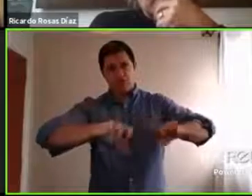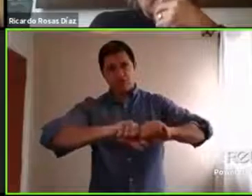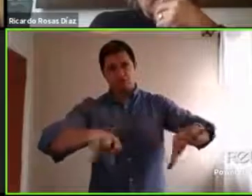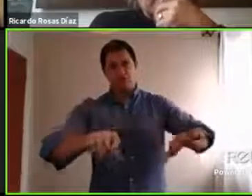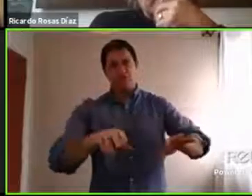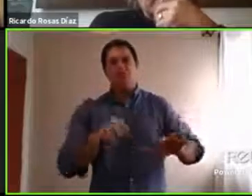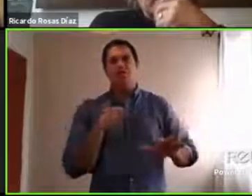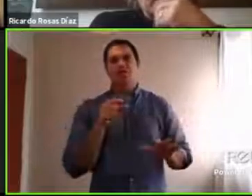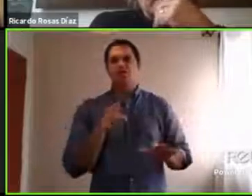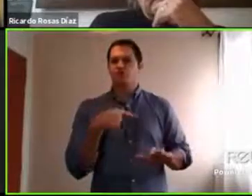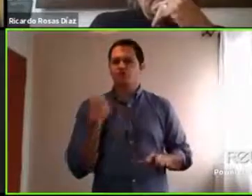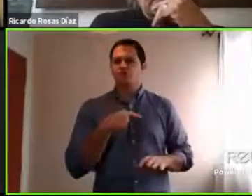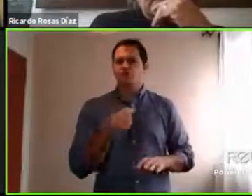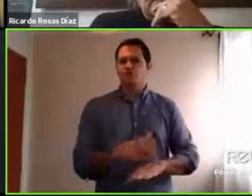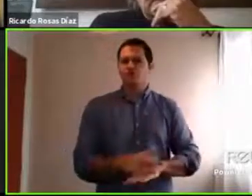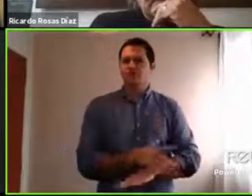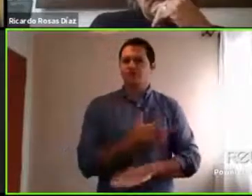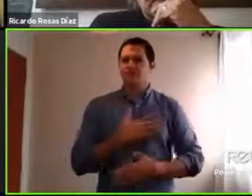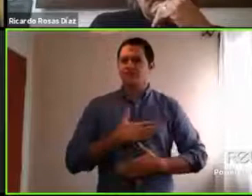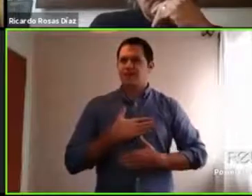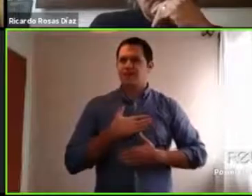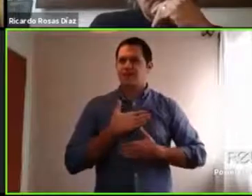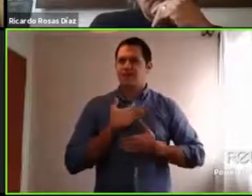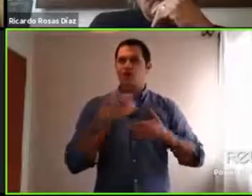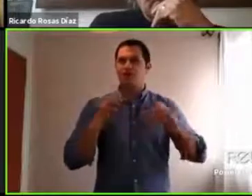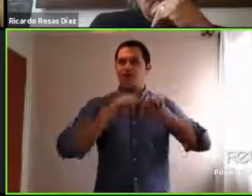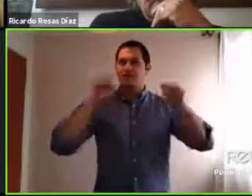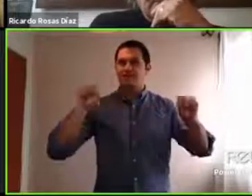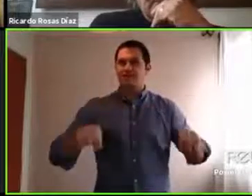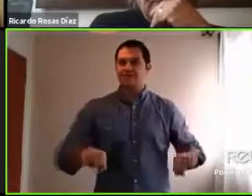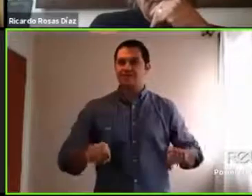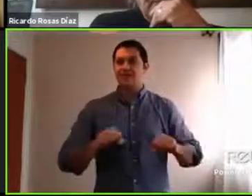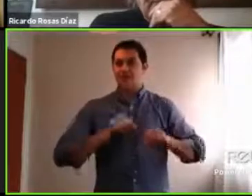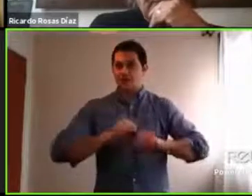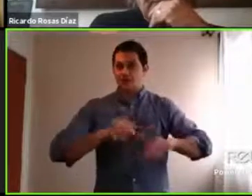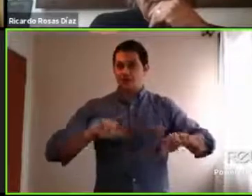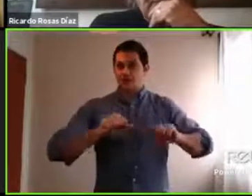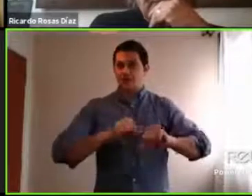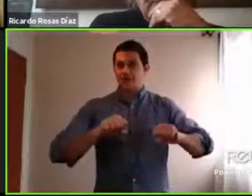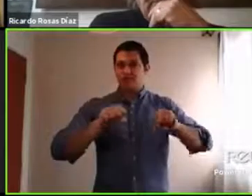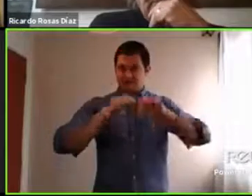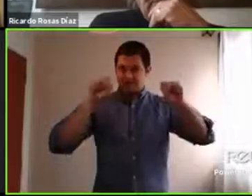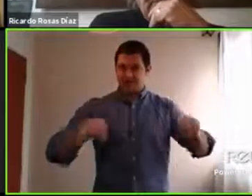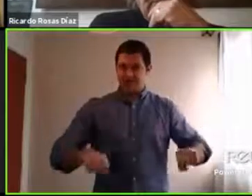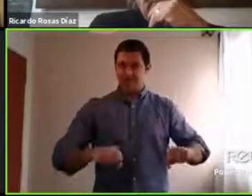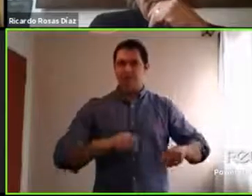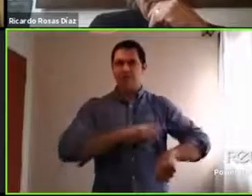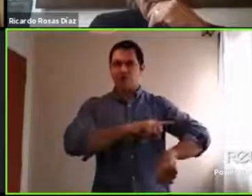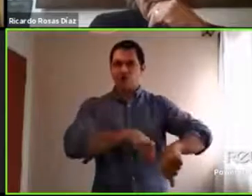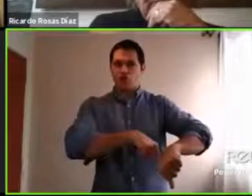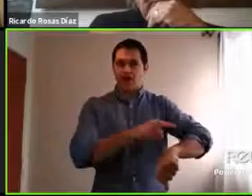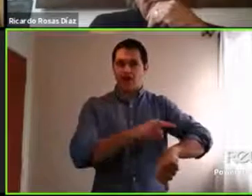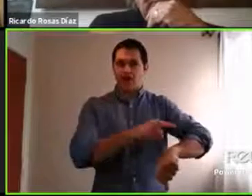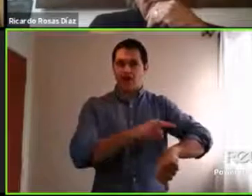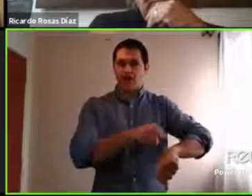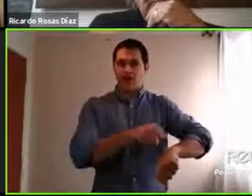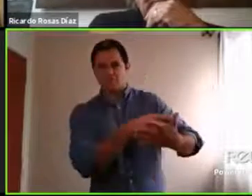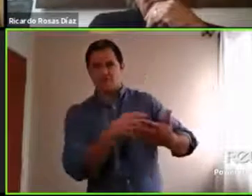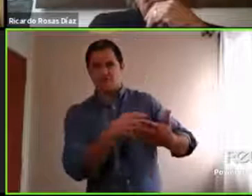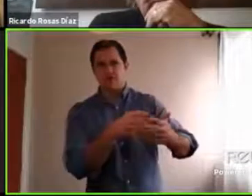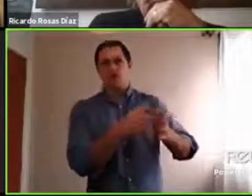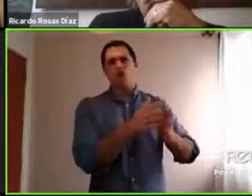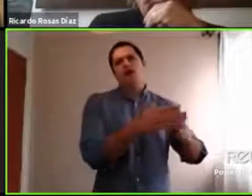sintiendo que el sistema este paradigma de antes ya no funciona y que tiene que cambiar